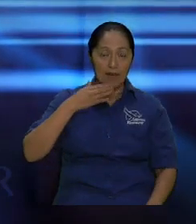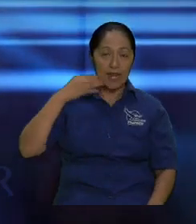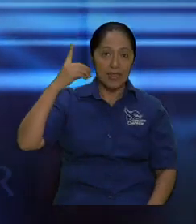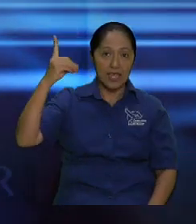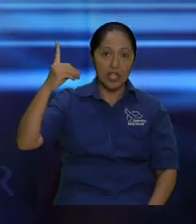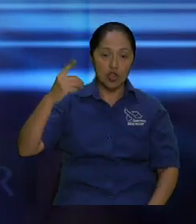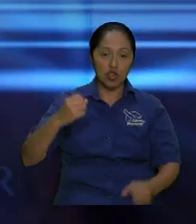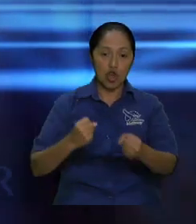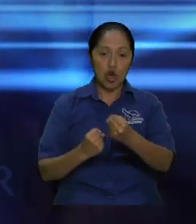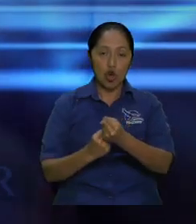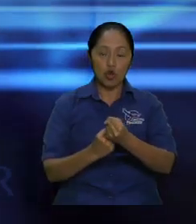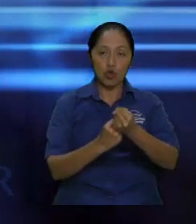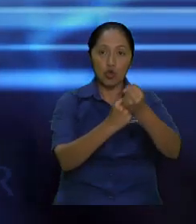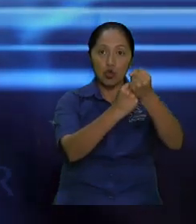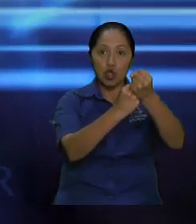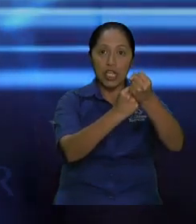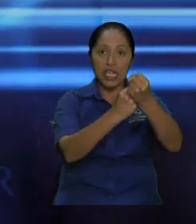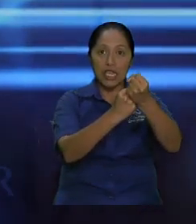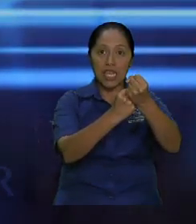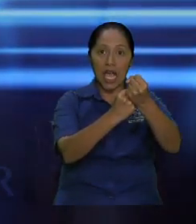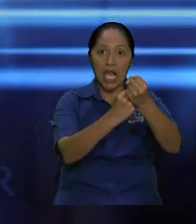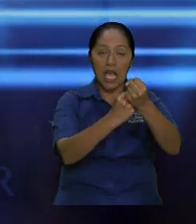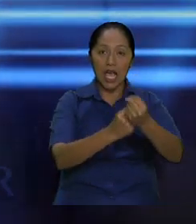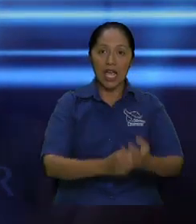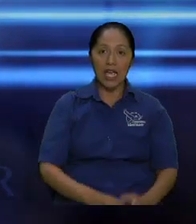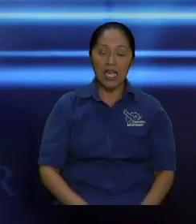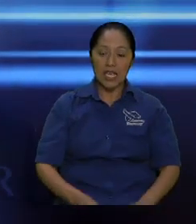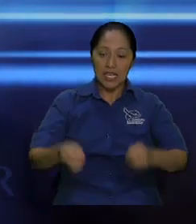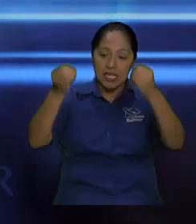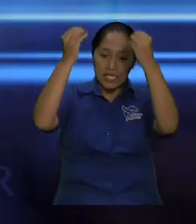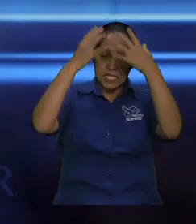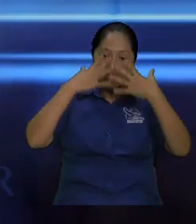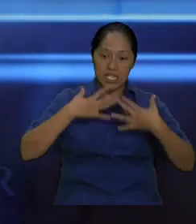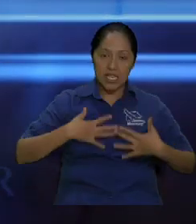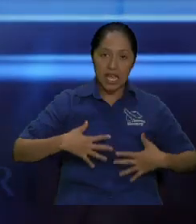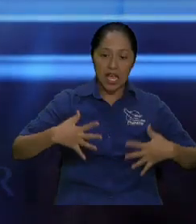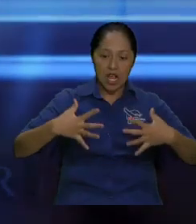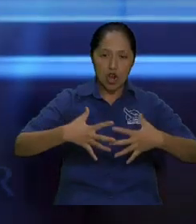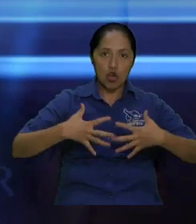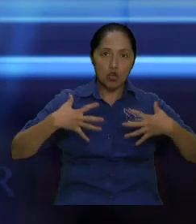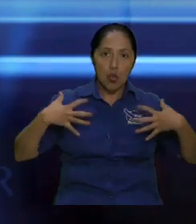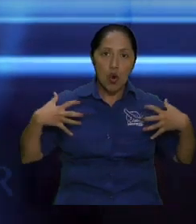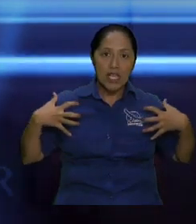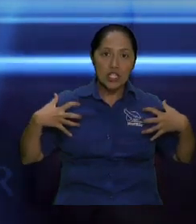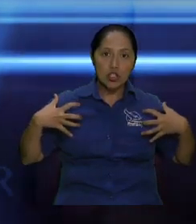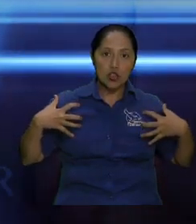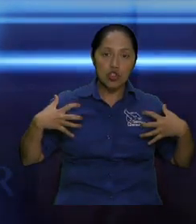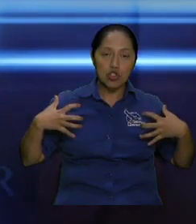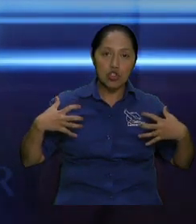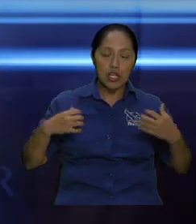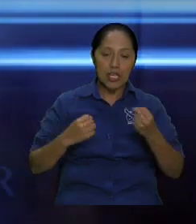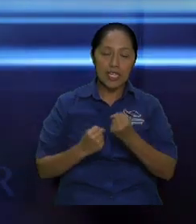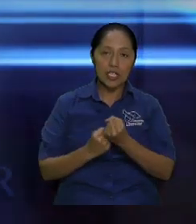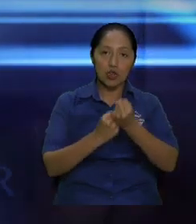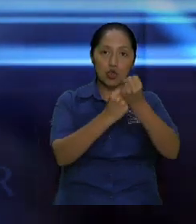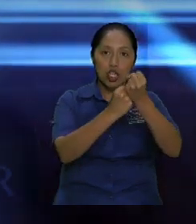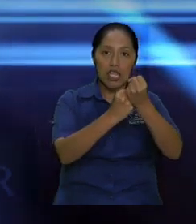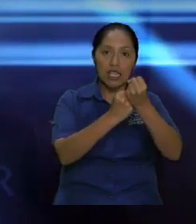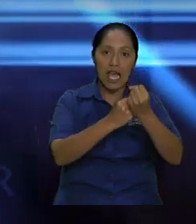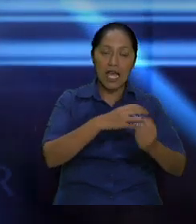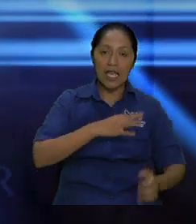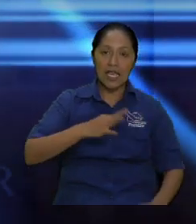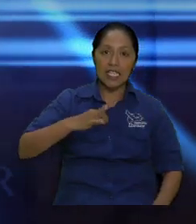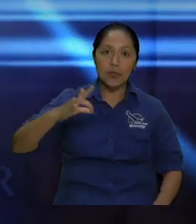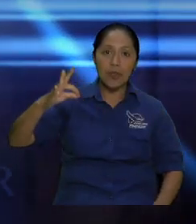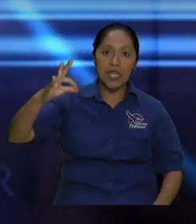y va a fortalecer los huesos en los huesos habita el espíritu va a ir fortaleciendo toda la infraestructura